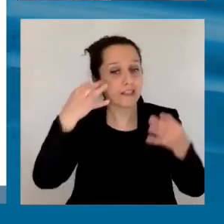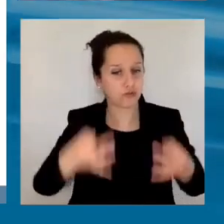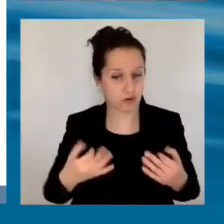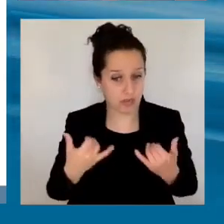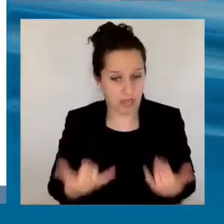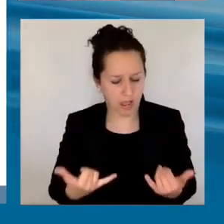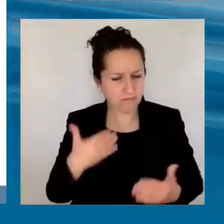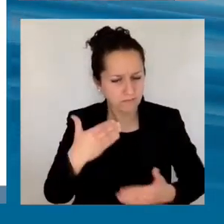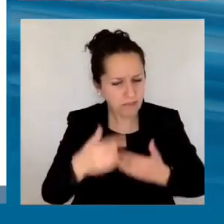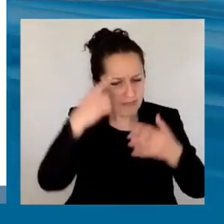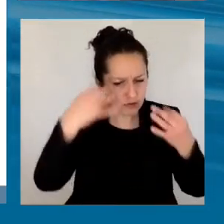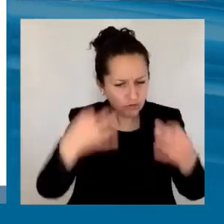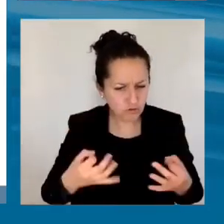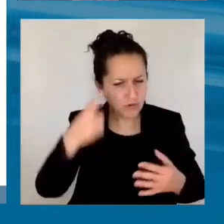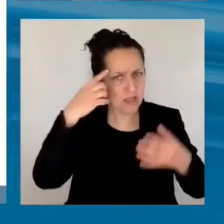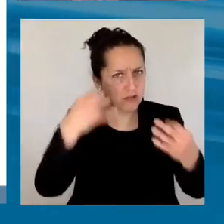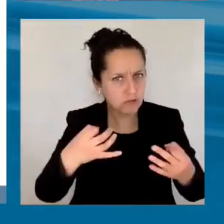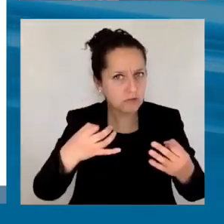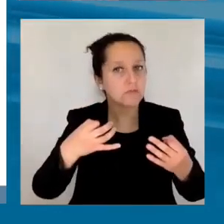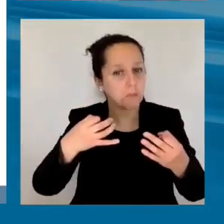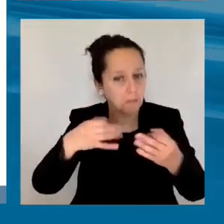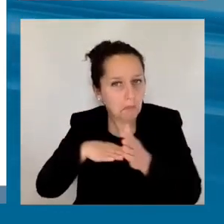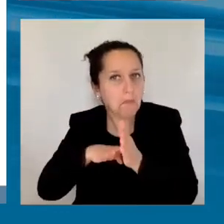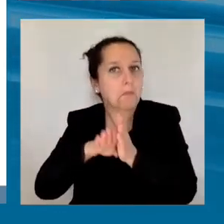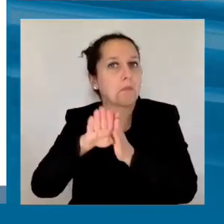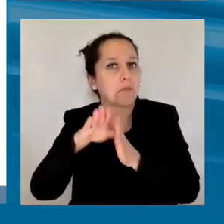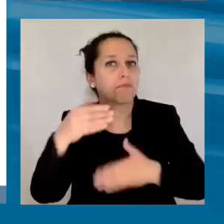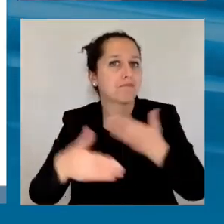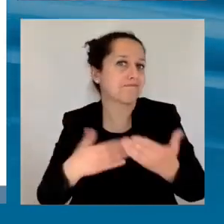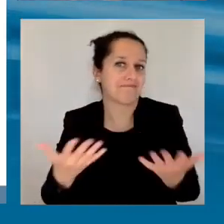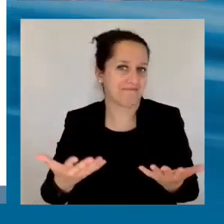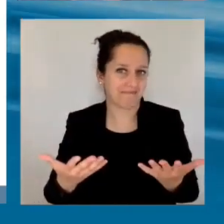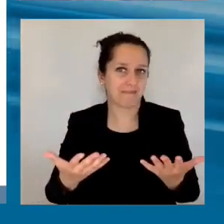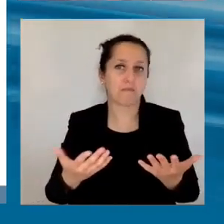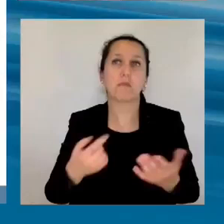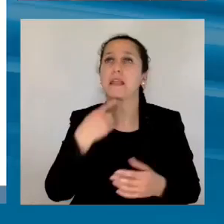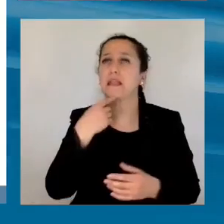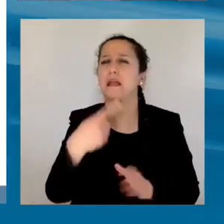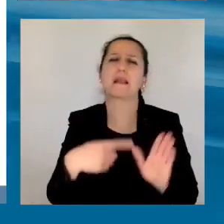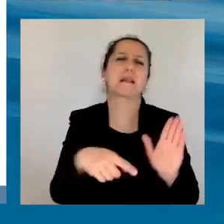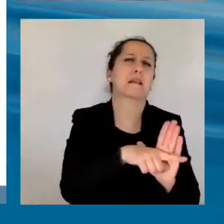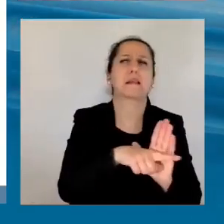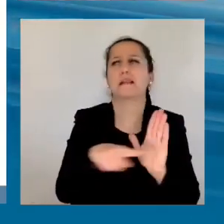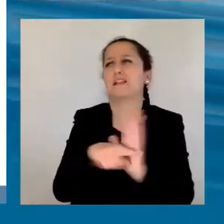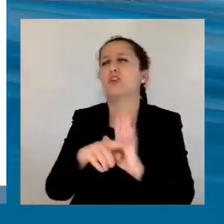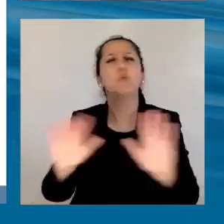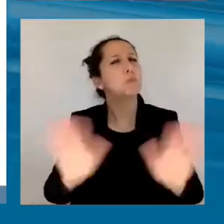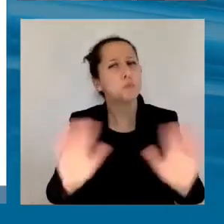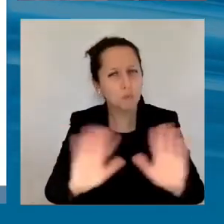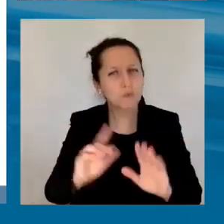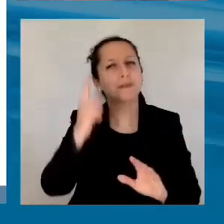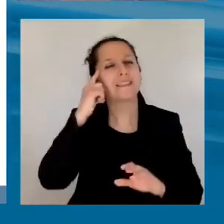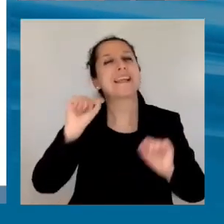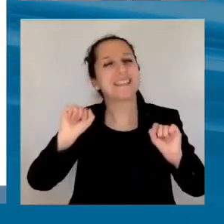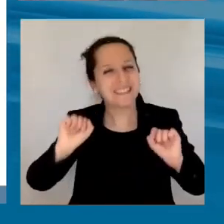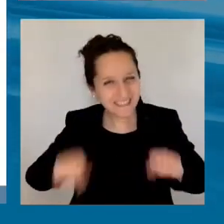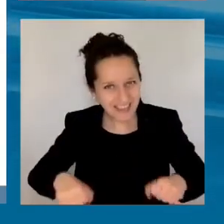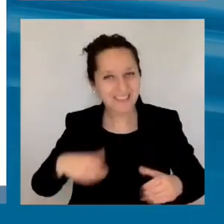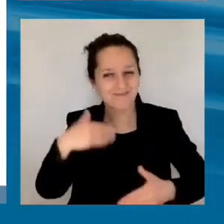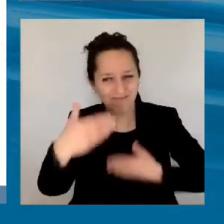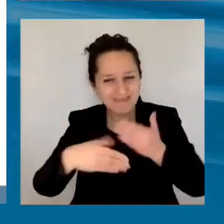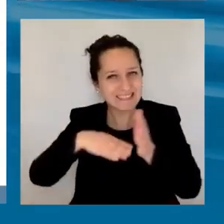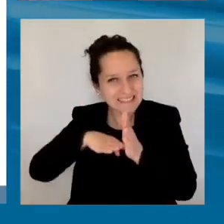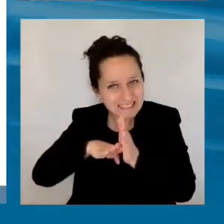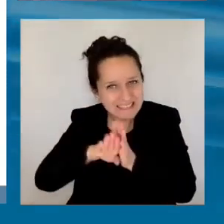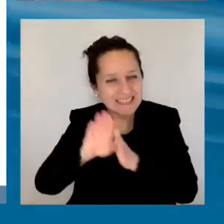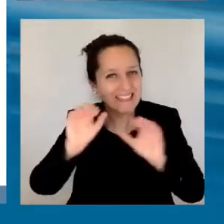mensaje, no por ser pesimista, al contrario, es de un sí se puede, sí se puede y la cosa es qué es lo que hay que hacer. No va